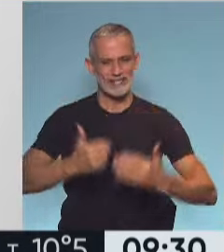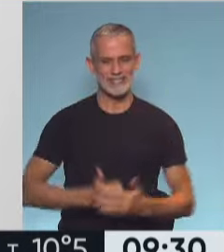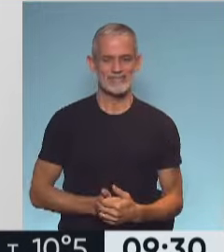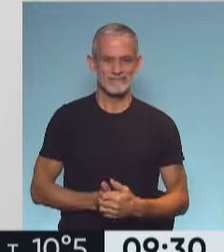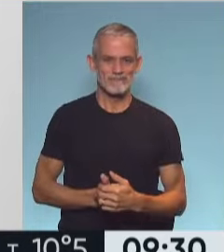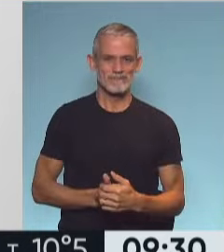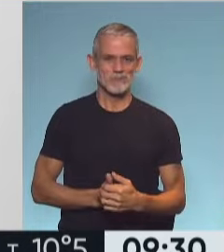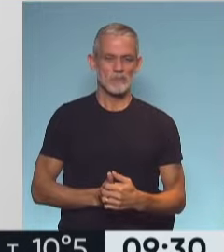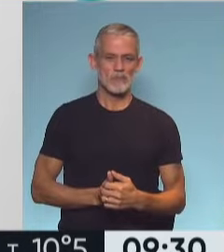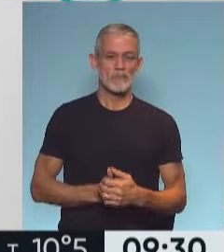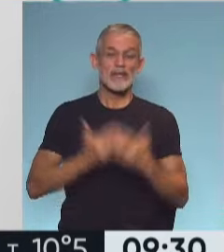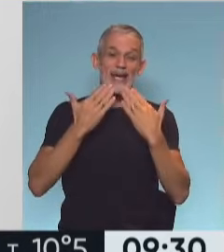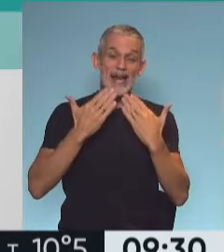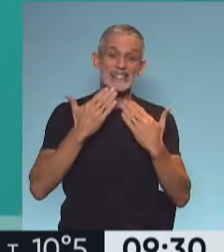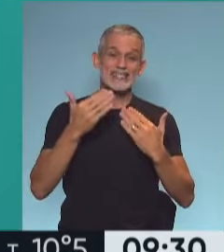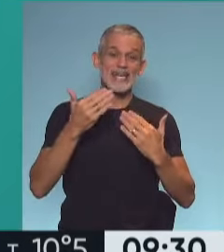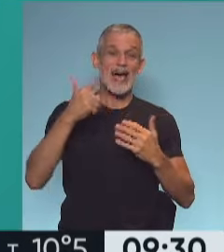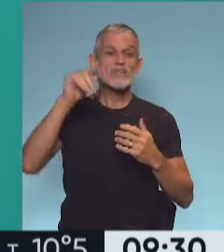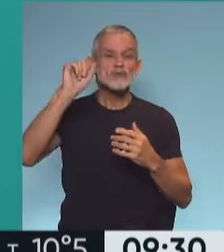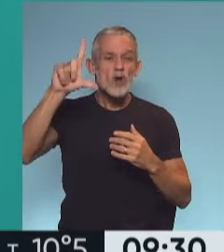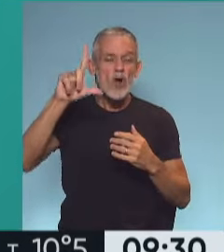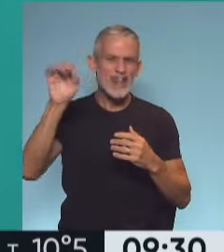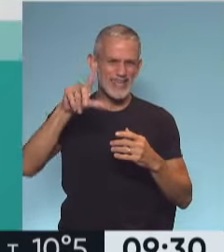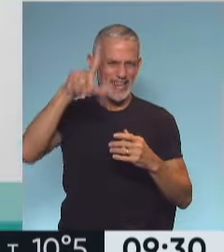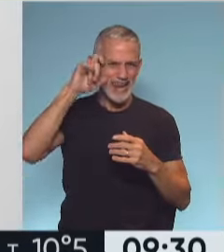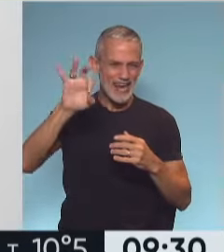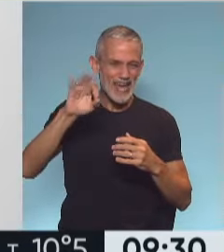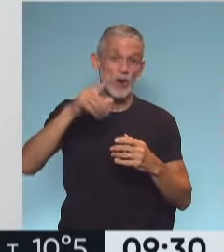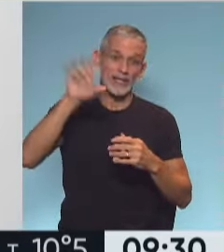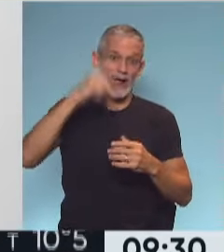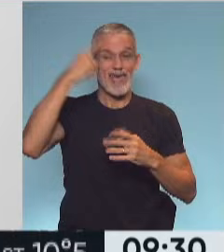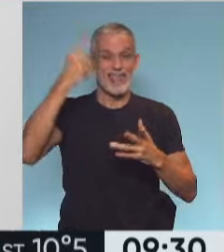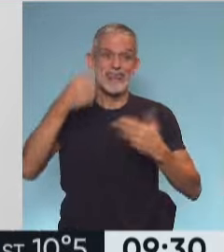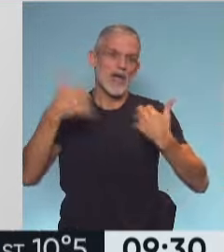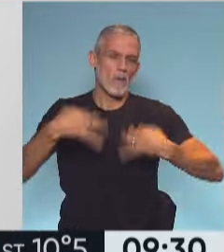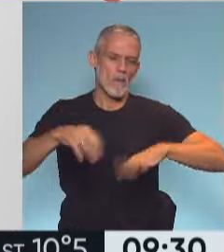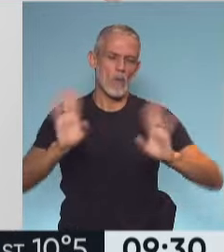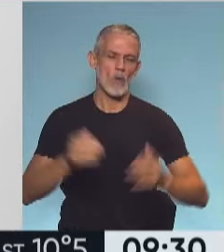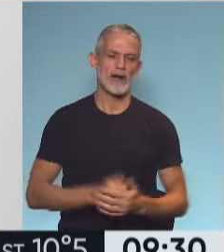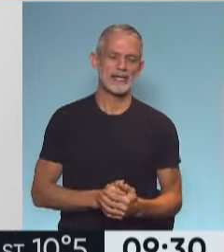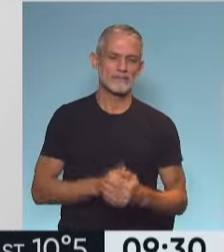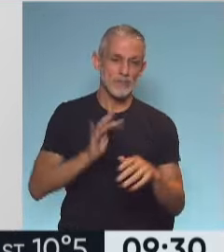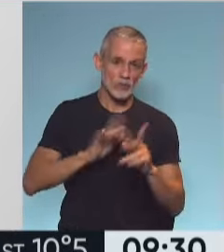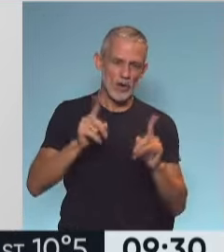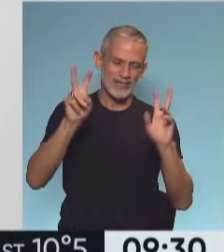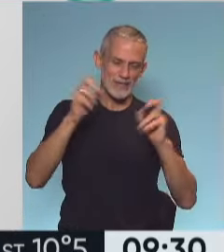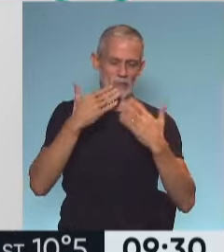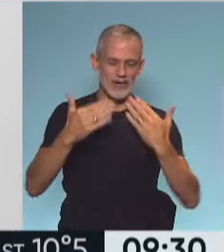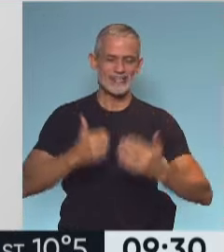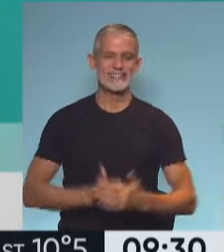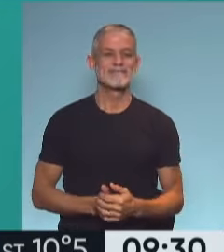si Nati damos gracias a Sol Pivita y a Leo que fueron los que trajeron la idea que fue genial tocar este tema gracias